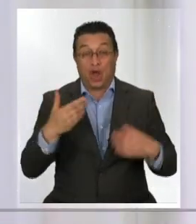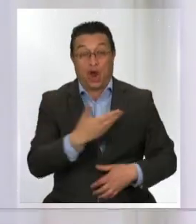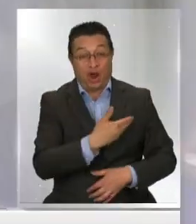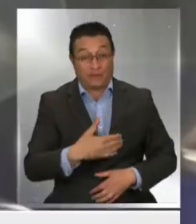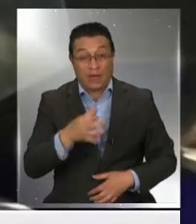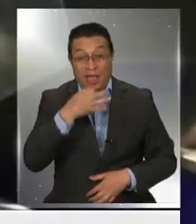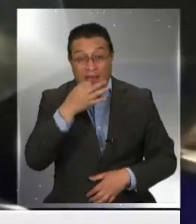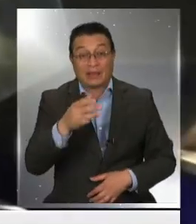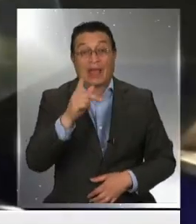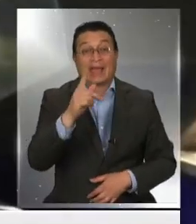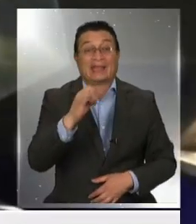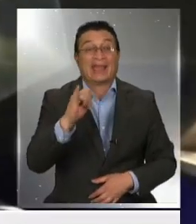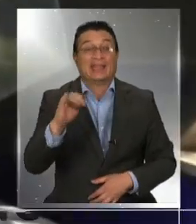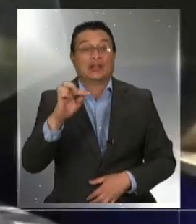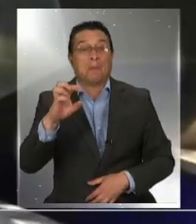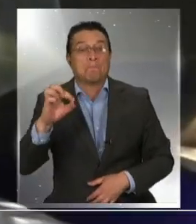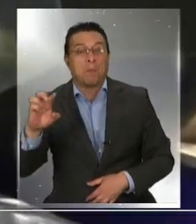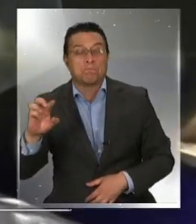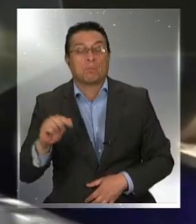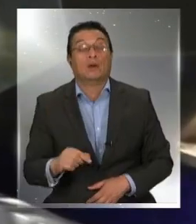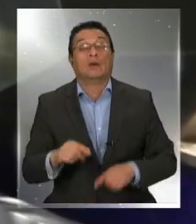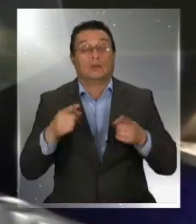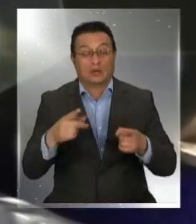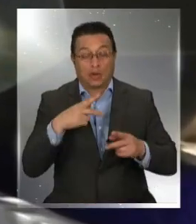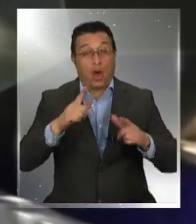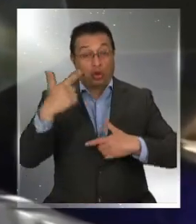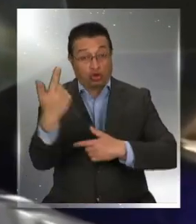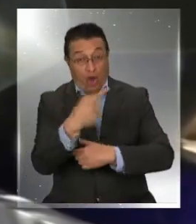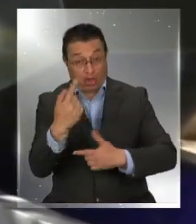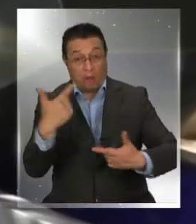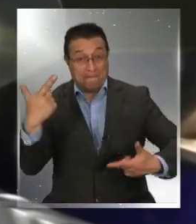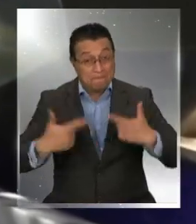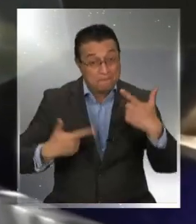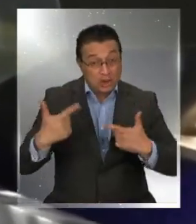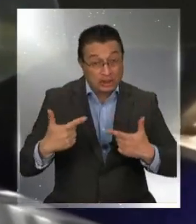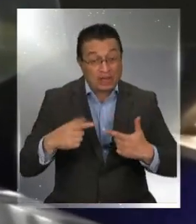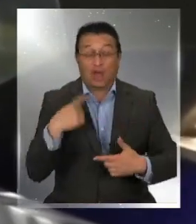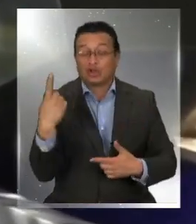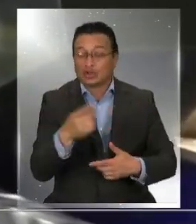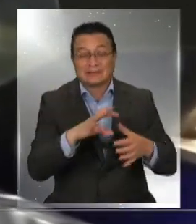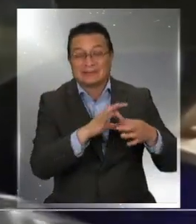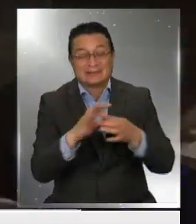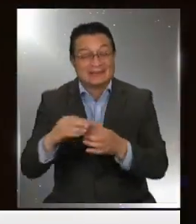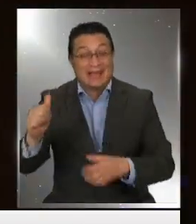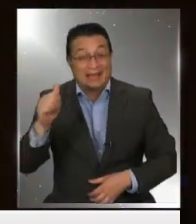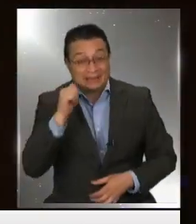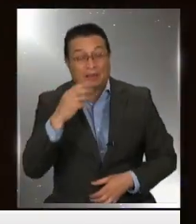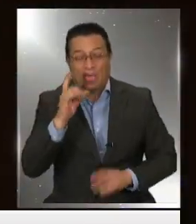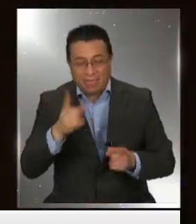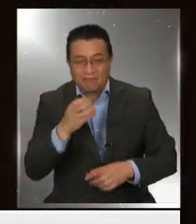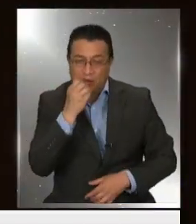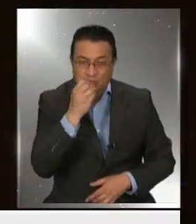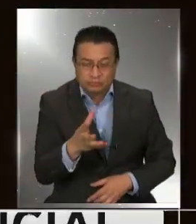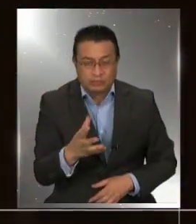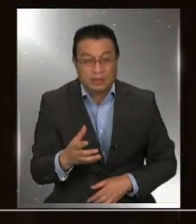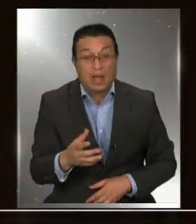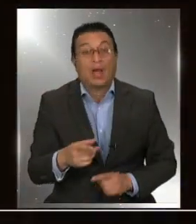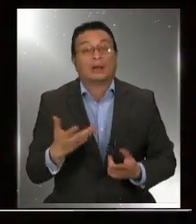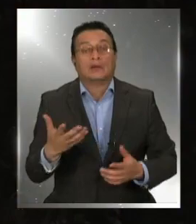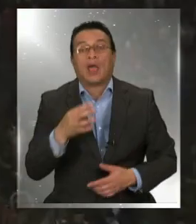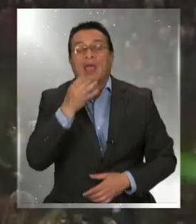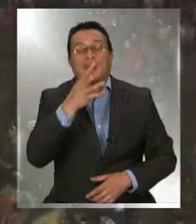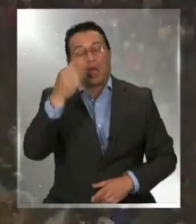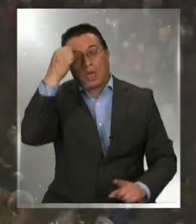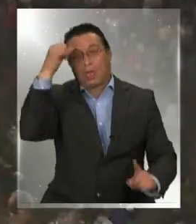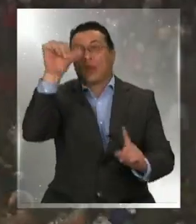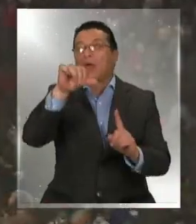hasta el K-pop. Yo creo que toda autoridad política debe, ante un hecho tan grave como los que ocurrieron ayer, tener un pronunciamiento. ¿Qué sacamos con condenar simplemente?